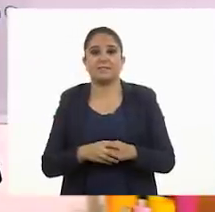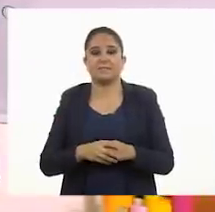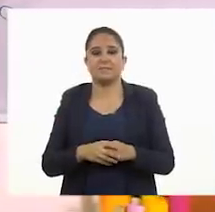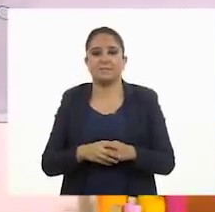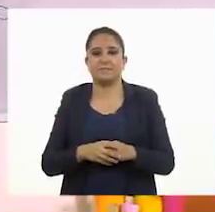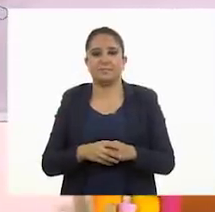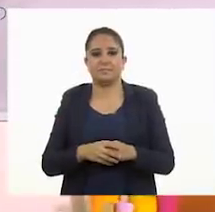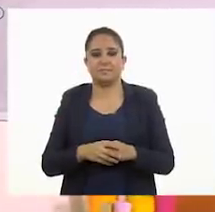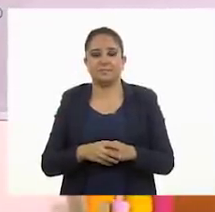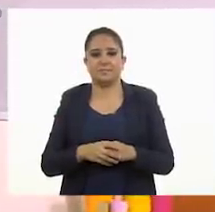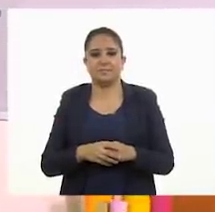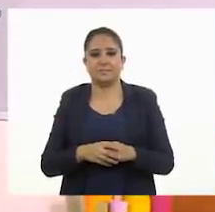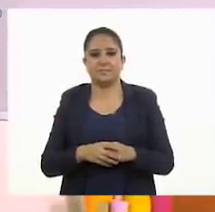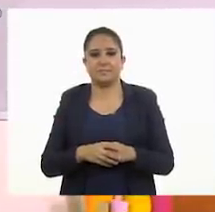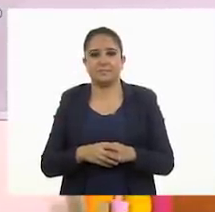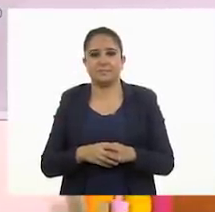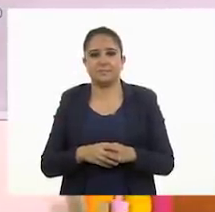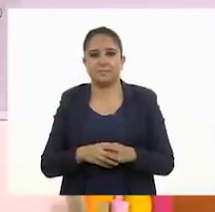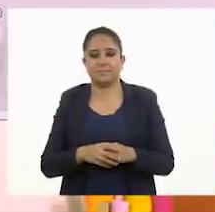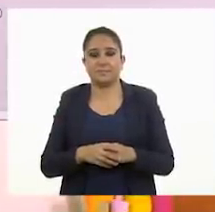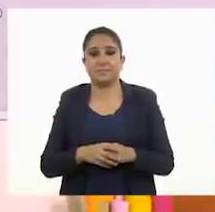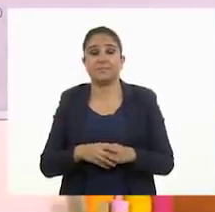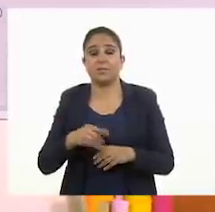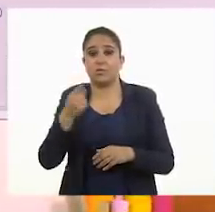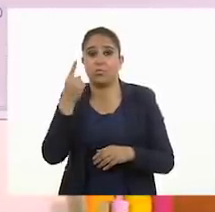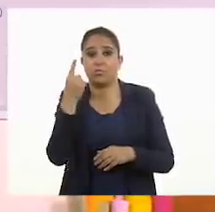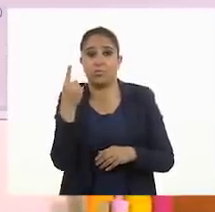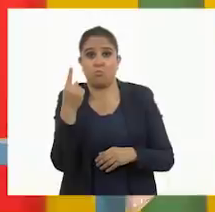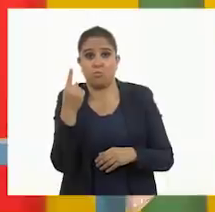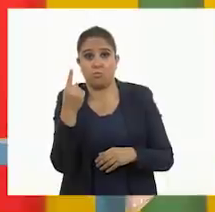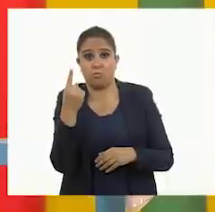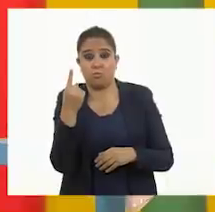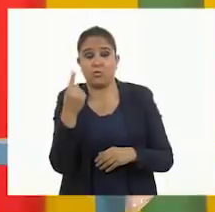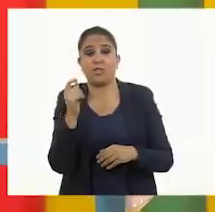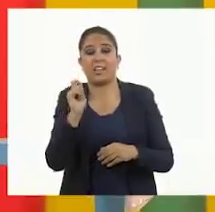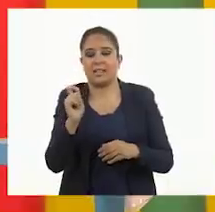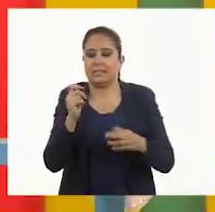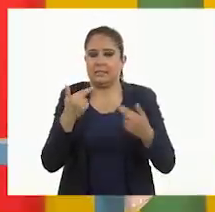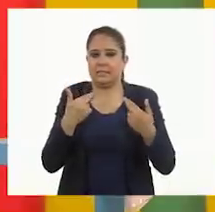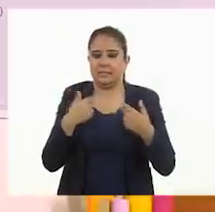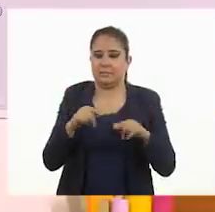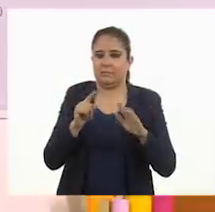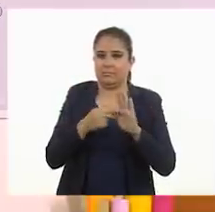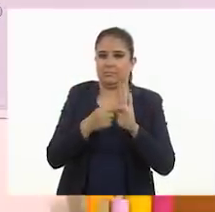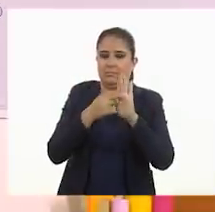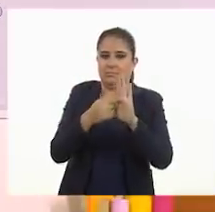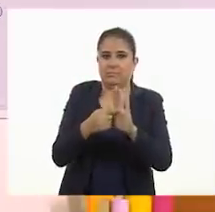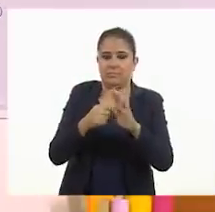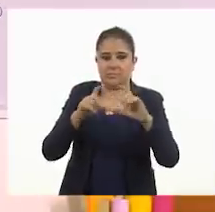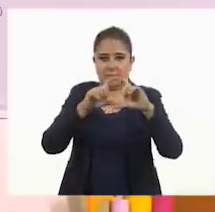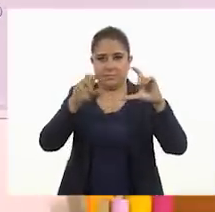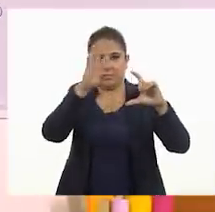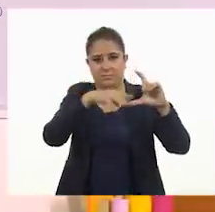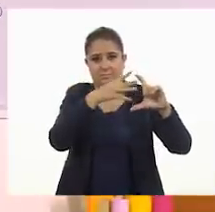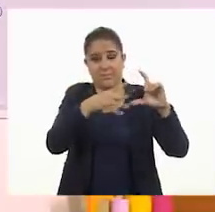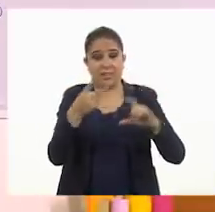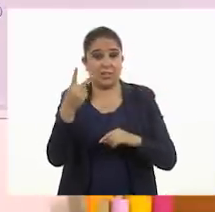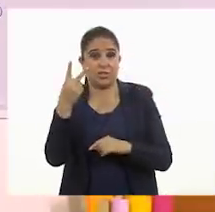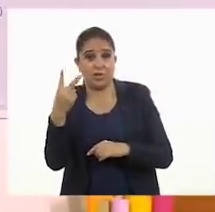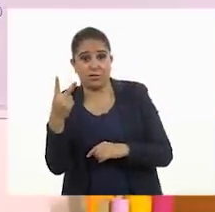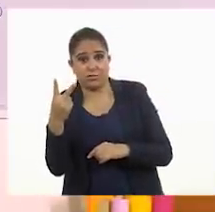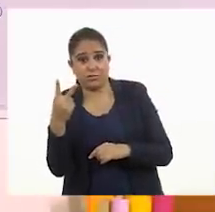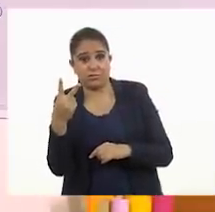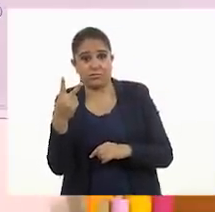el uno representa nuestro tablero. Y el dos